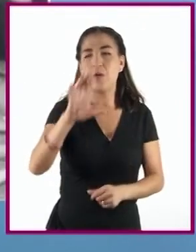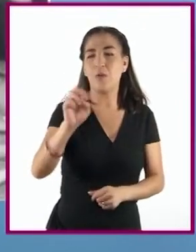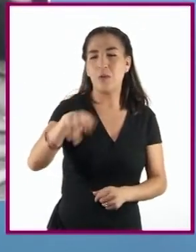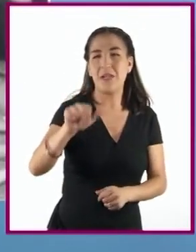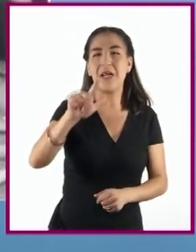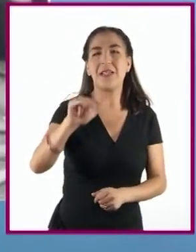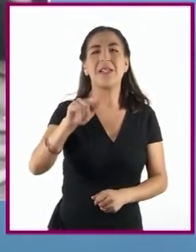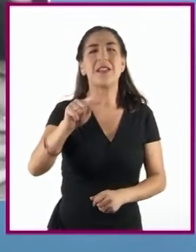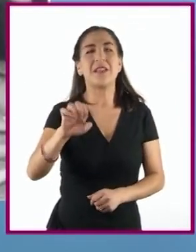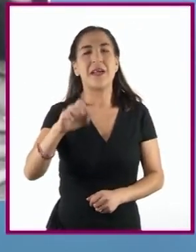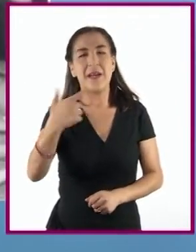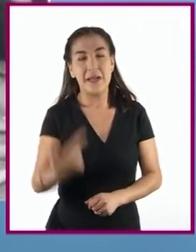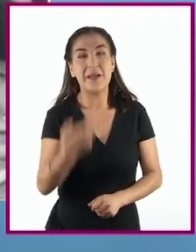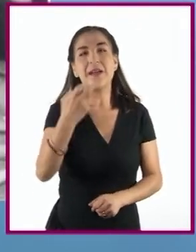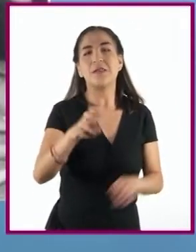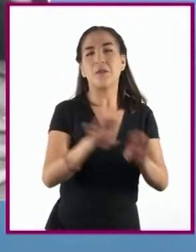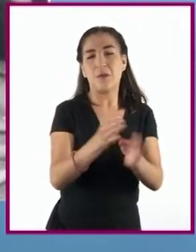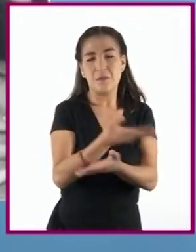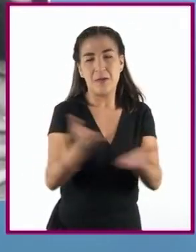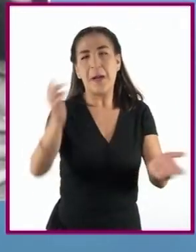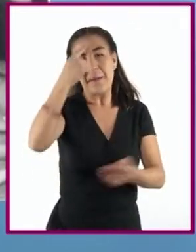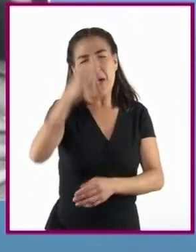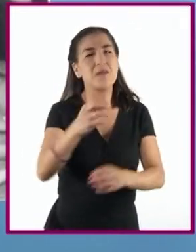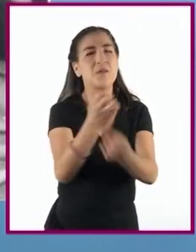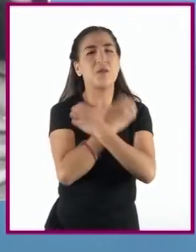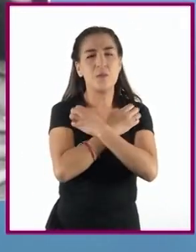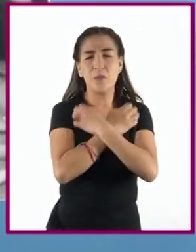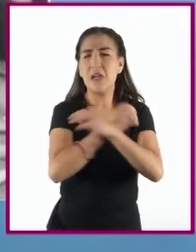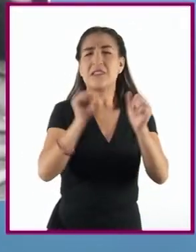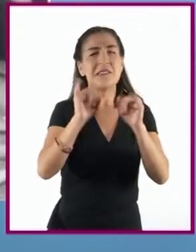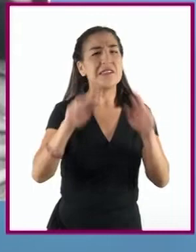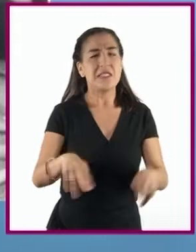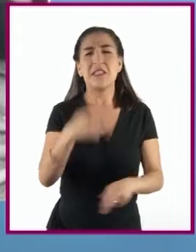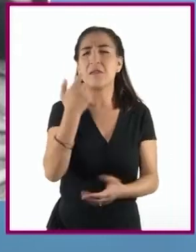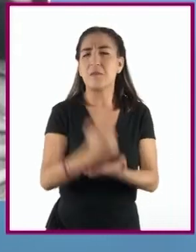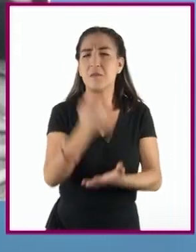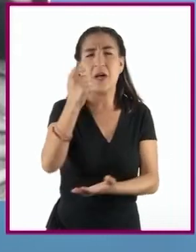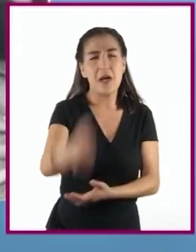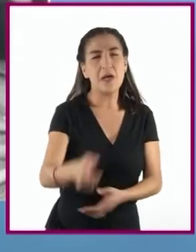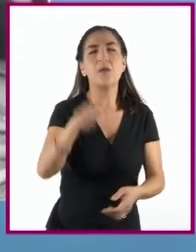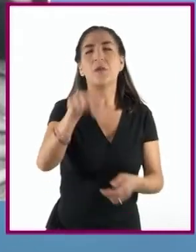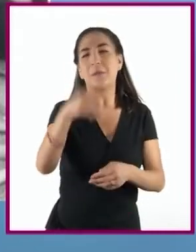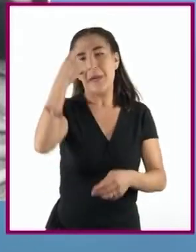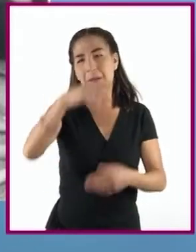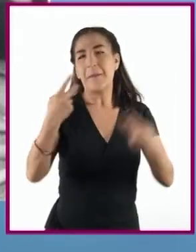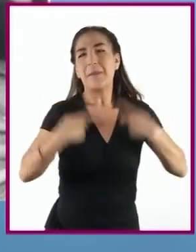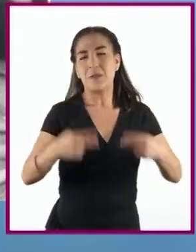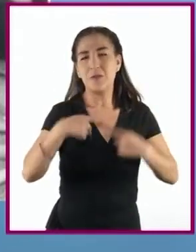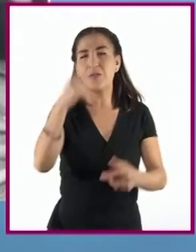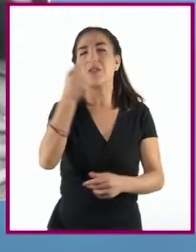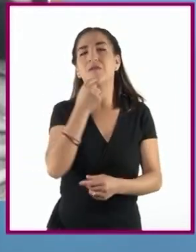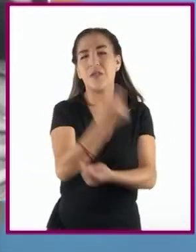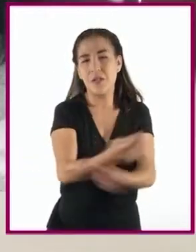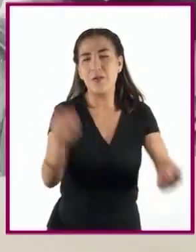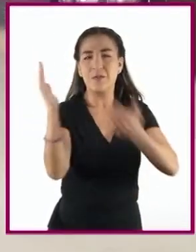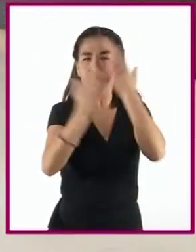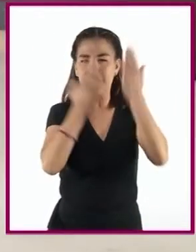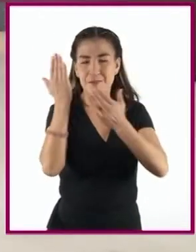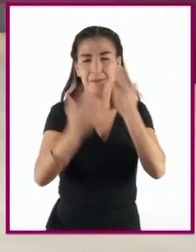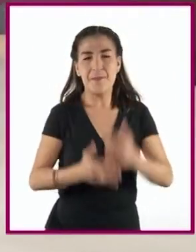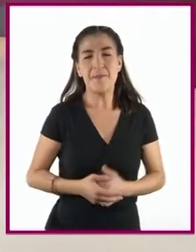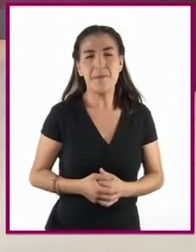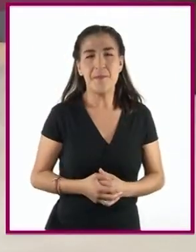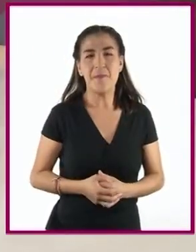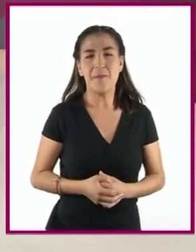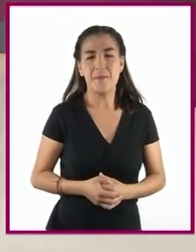que desde entonces brinda material educativo sin costo para todos los estudiantes del Sistema Educativo Nacional. En